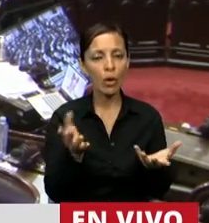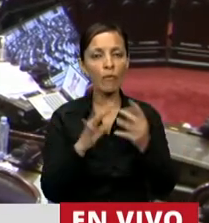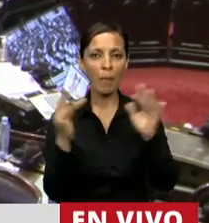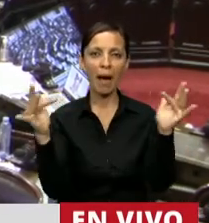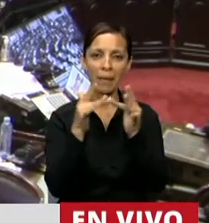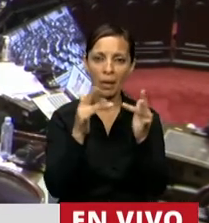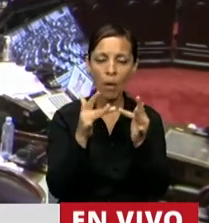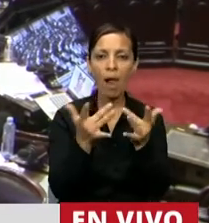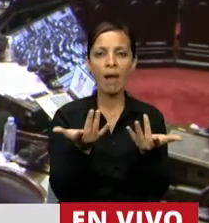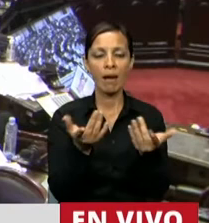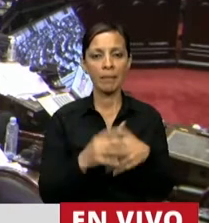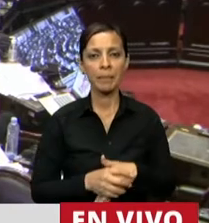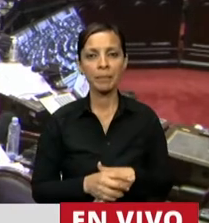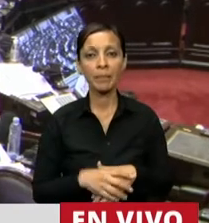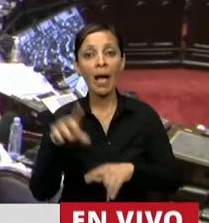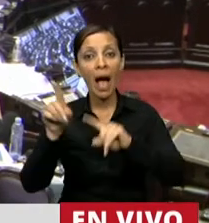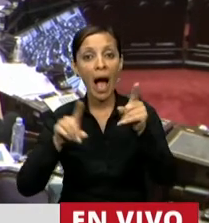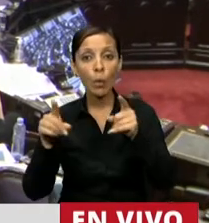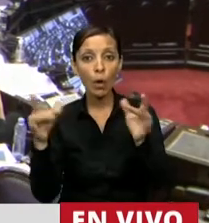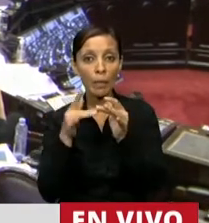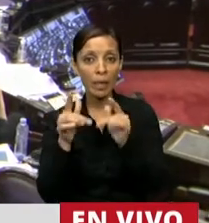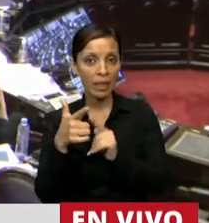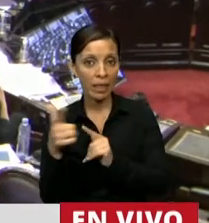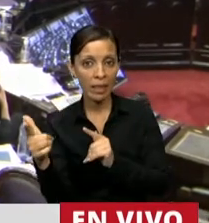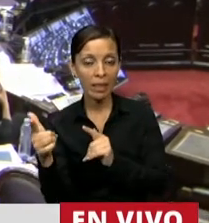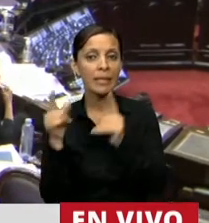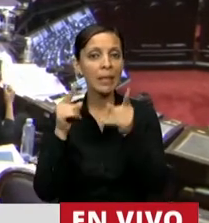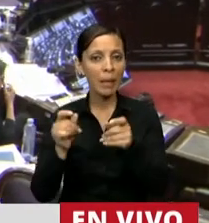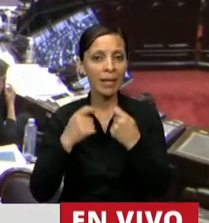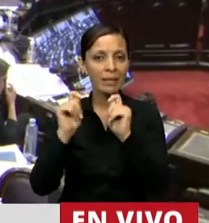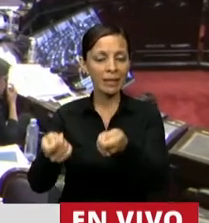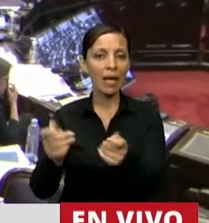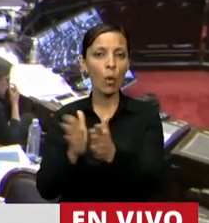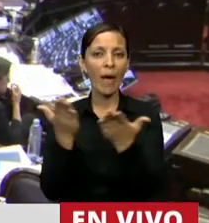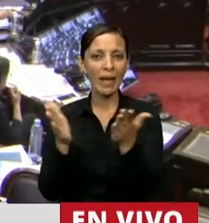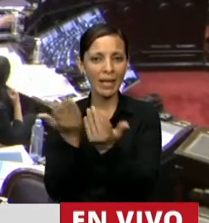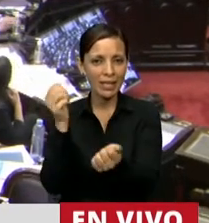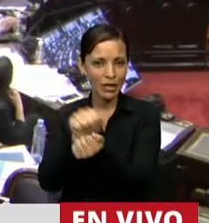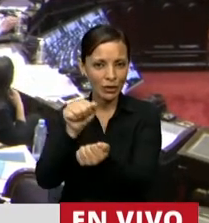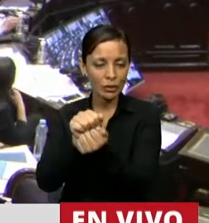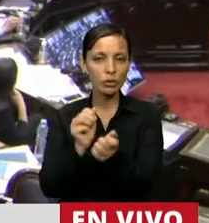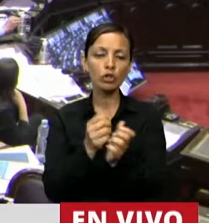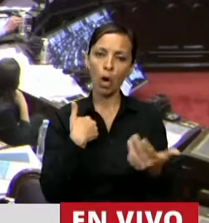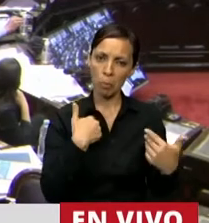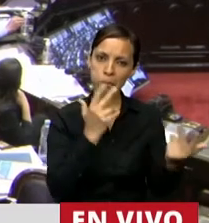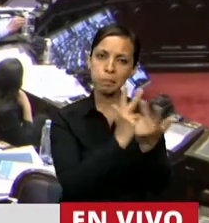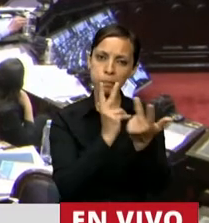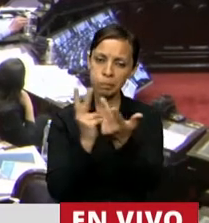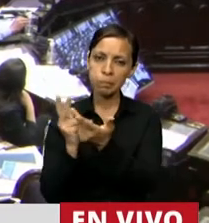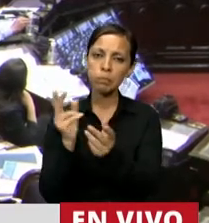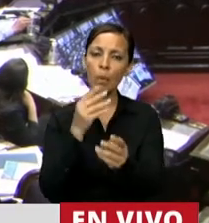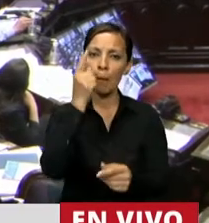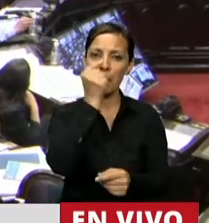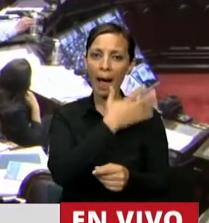virtualidad, y los que no han tenido acceso a ellos han tenido los cuadernillos. He tenido la posibilidad de hablar con muchos